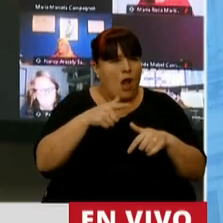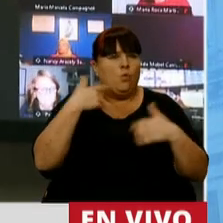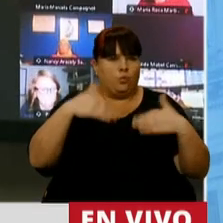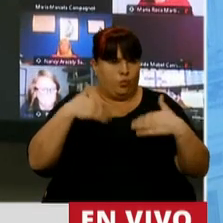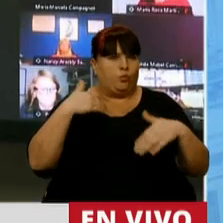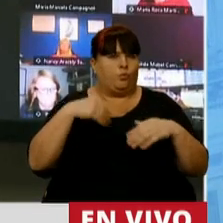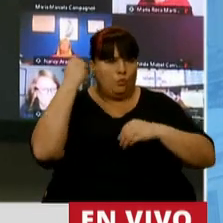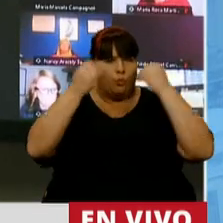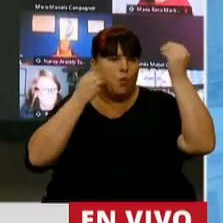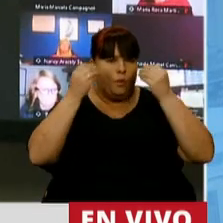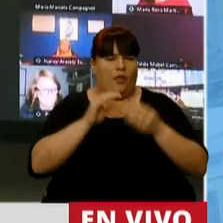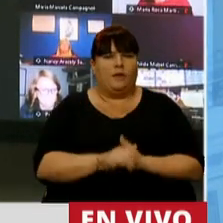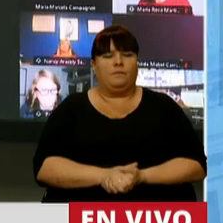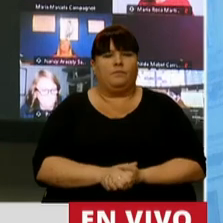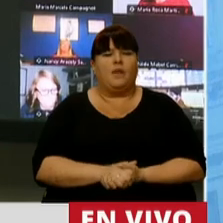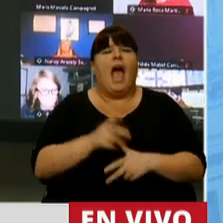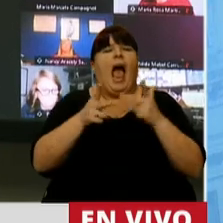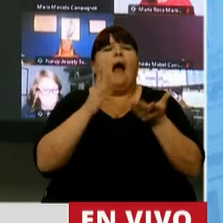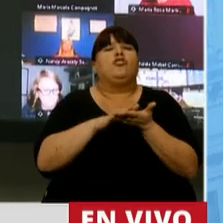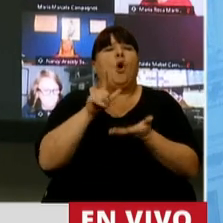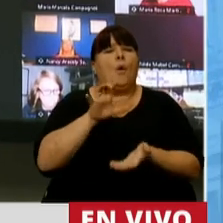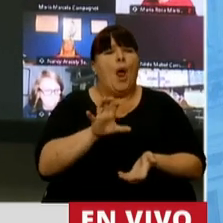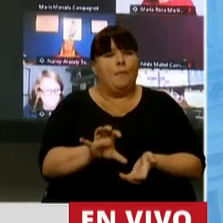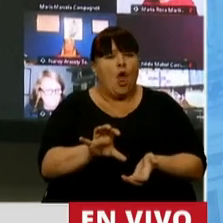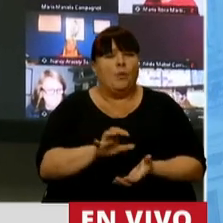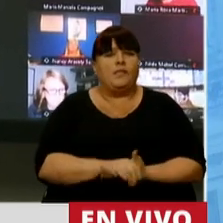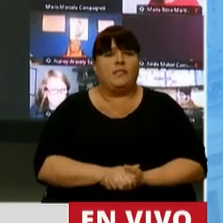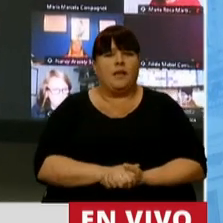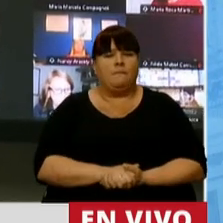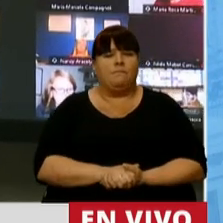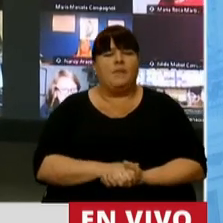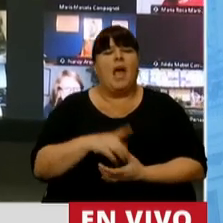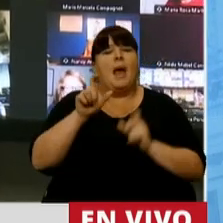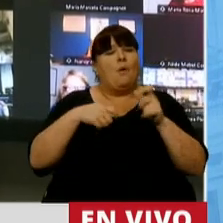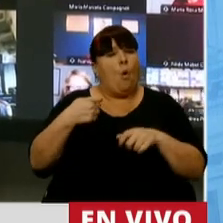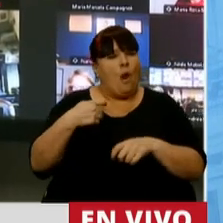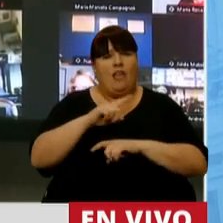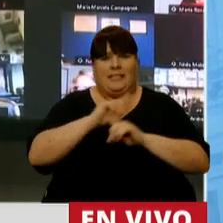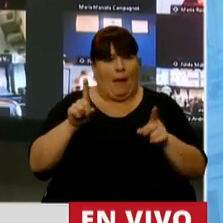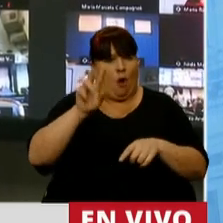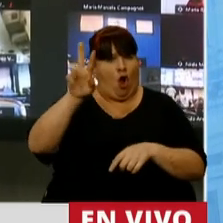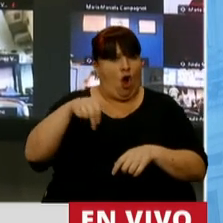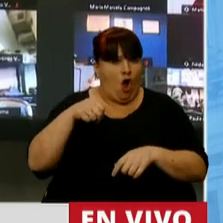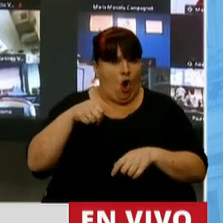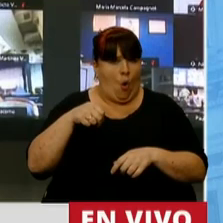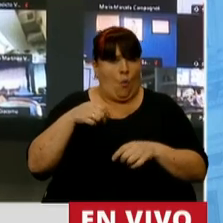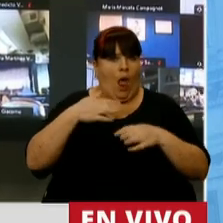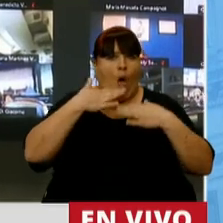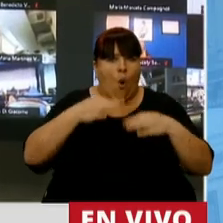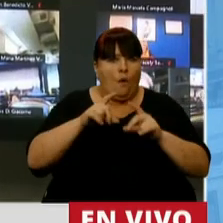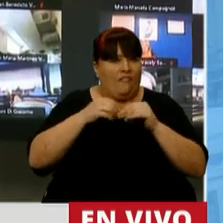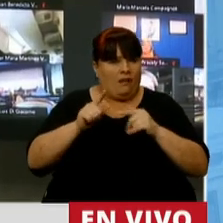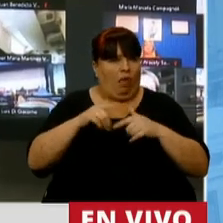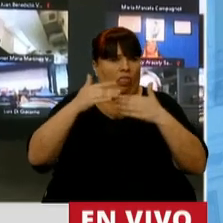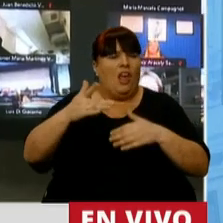preocupante, y estoy hablando de una provincia donde los jubilados tampoco están cobrando en tiempo y forma